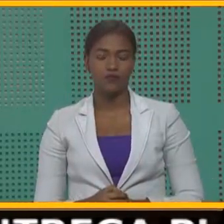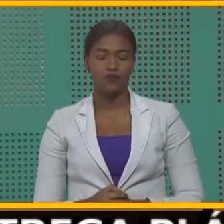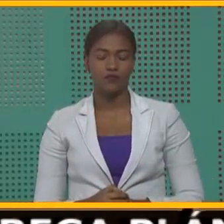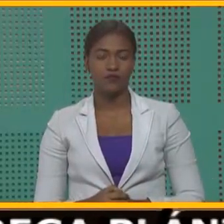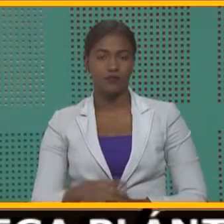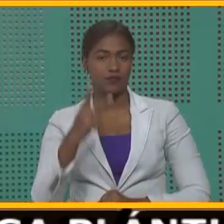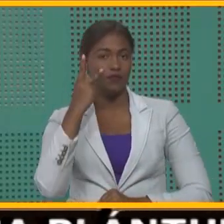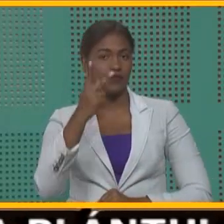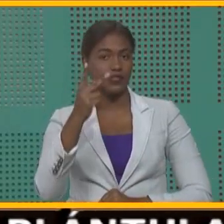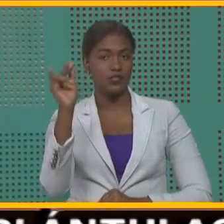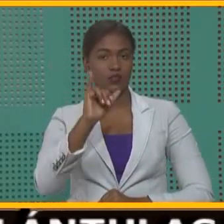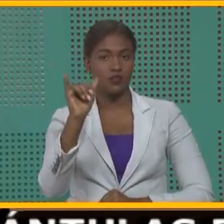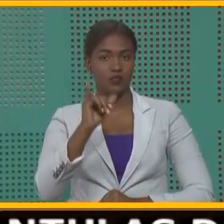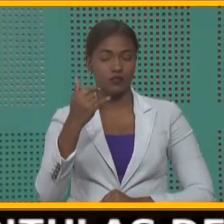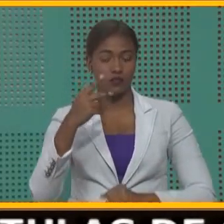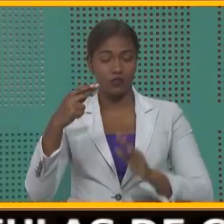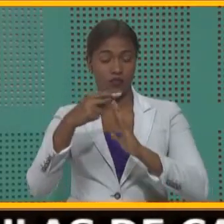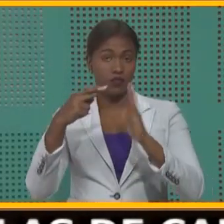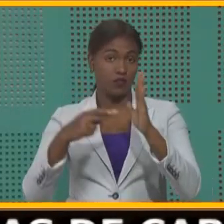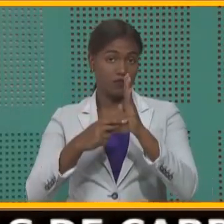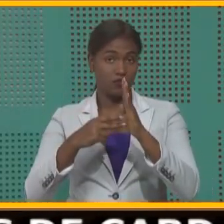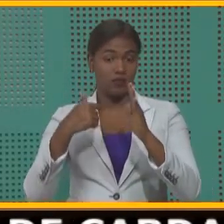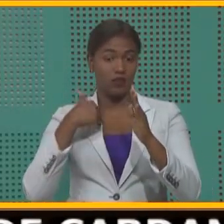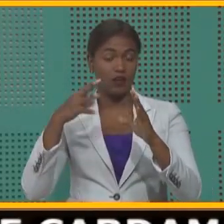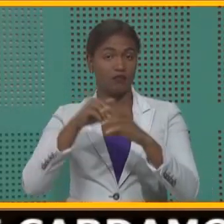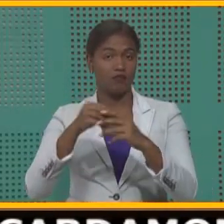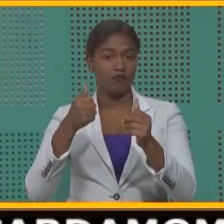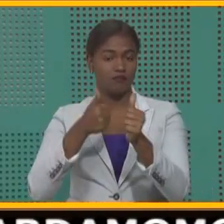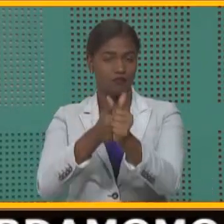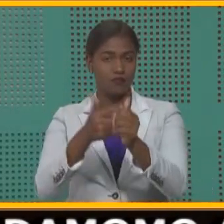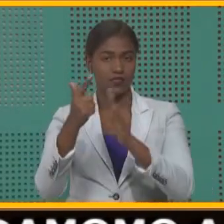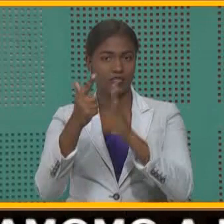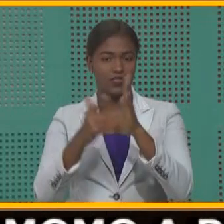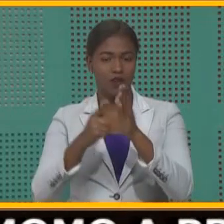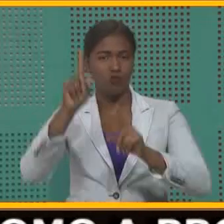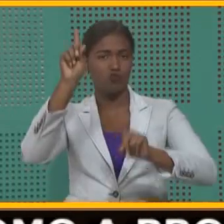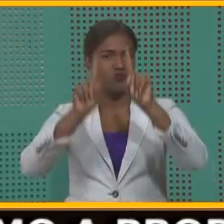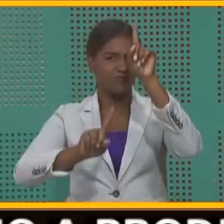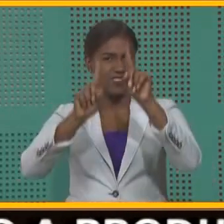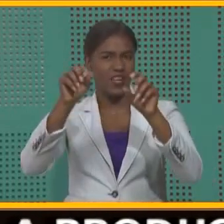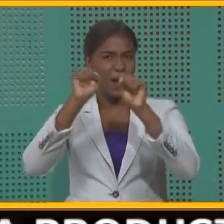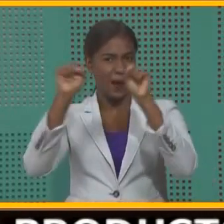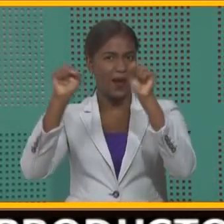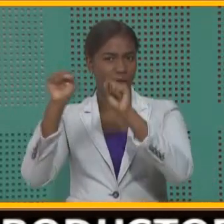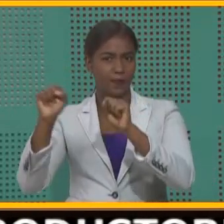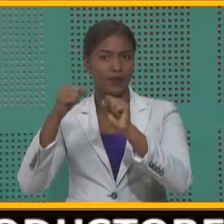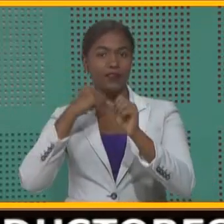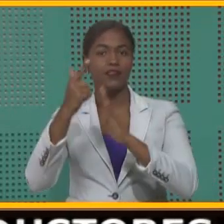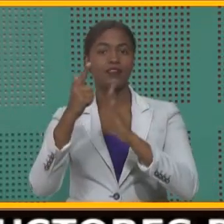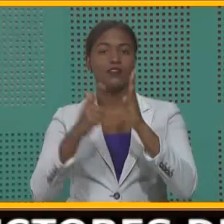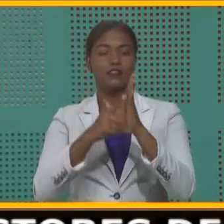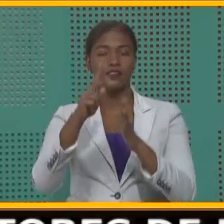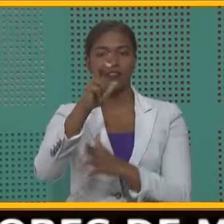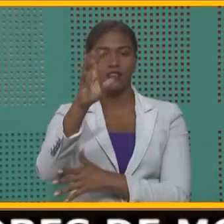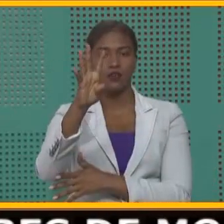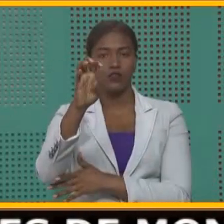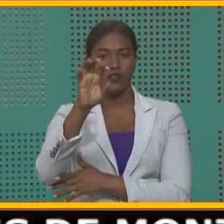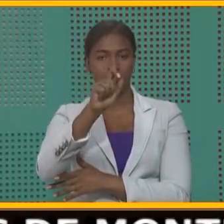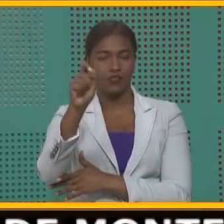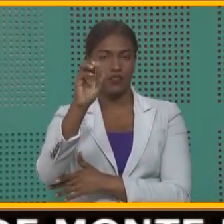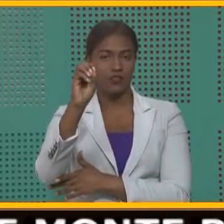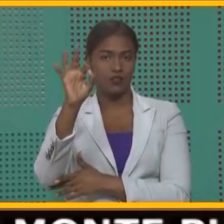Ahí lo escucharon. Bien, la norma o la norma que regula los fuegos artificiales es la ley 340-09,